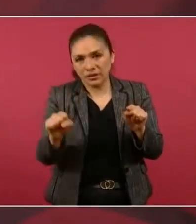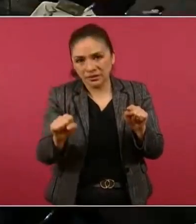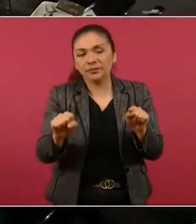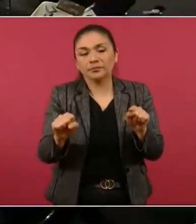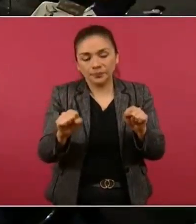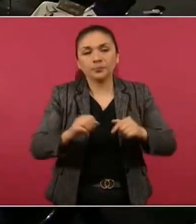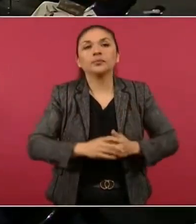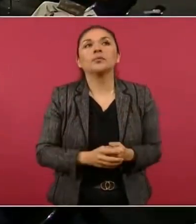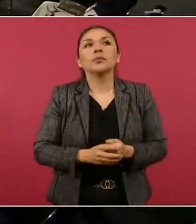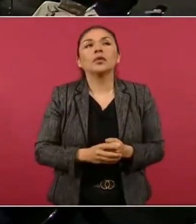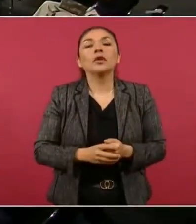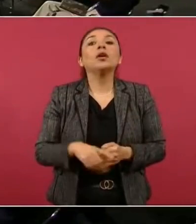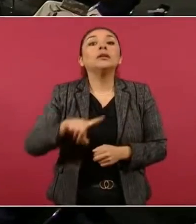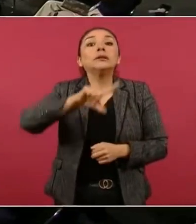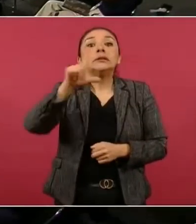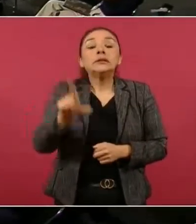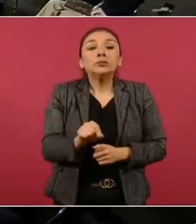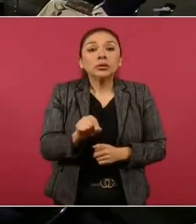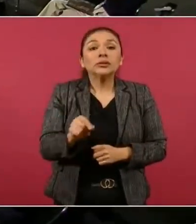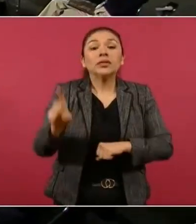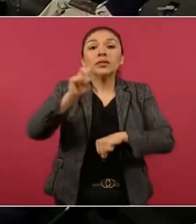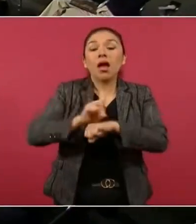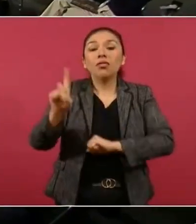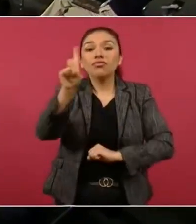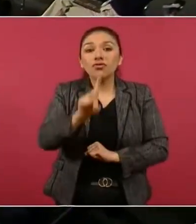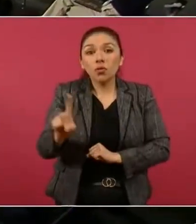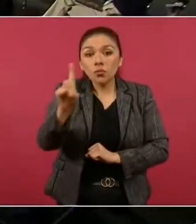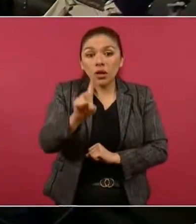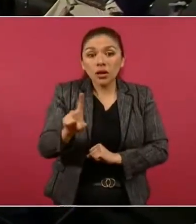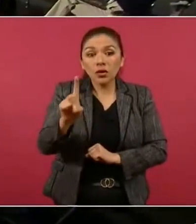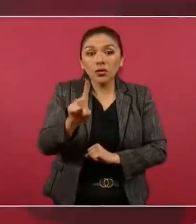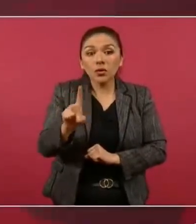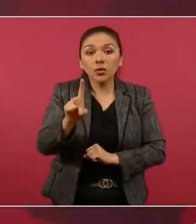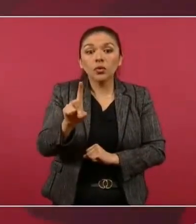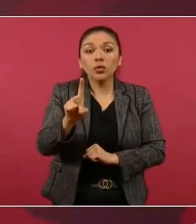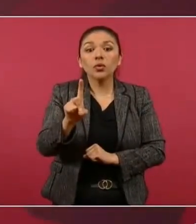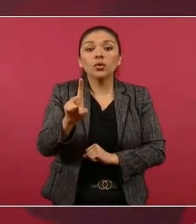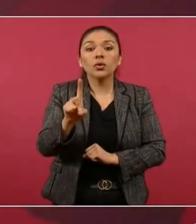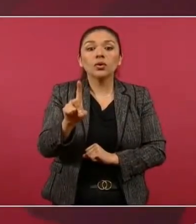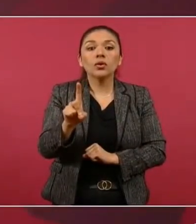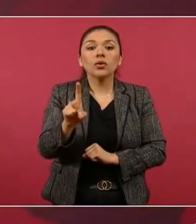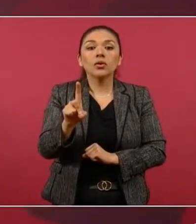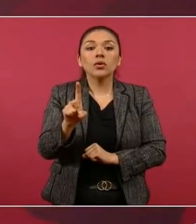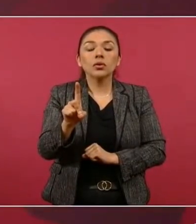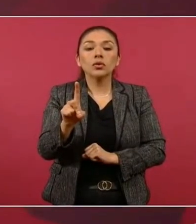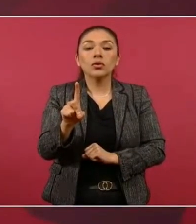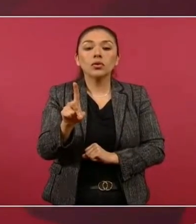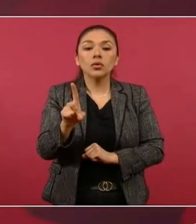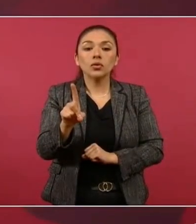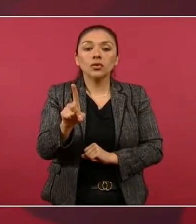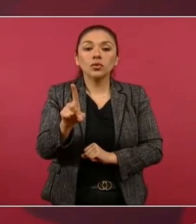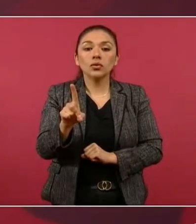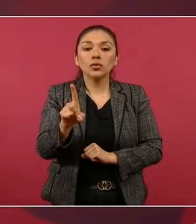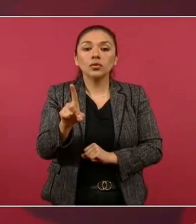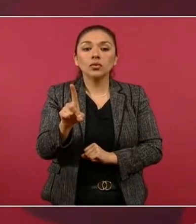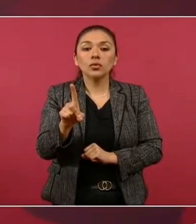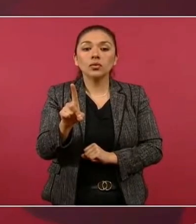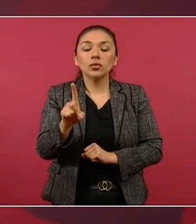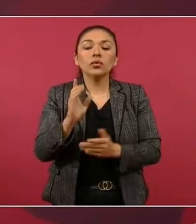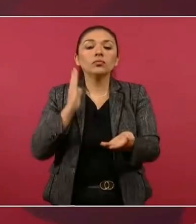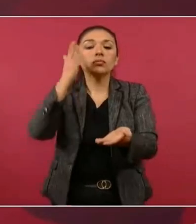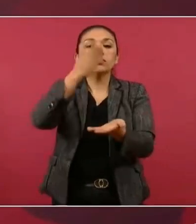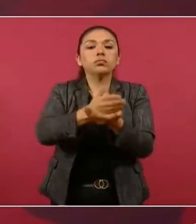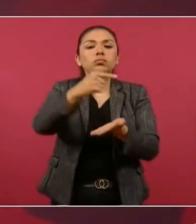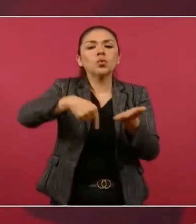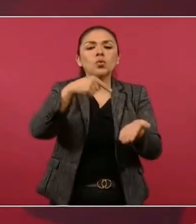El domingo vamos a Loma de